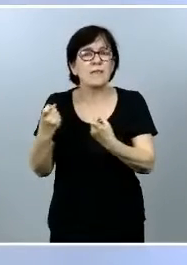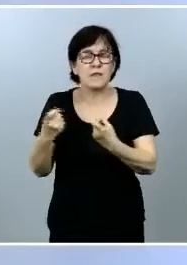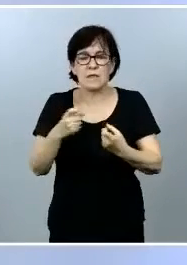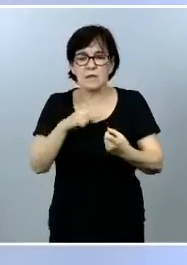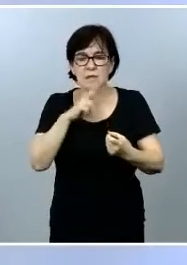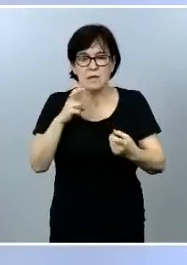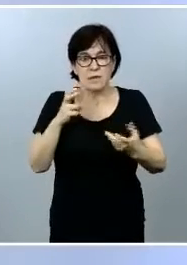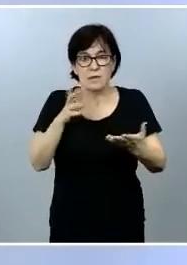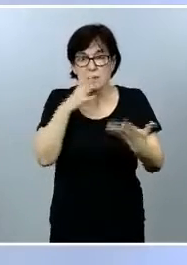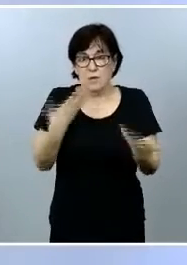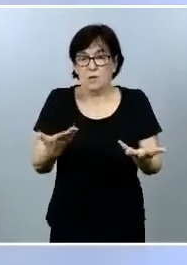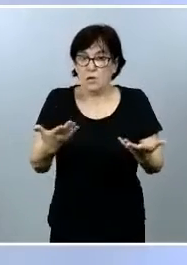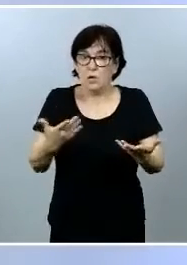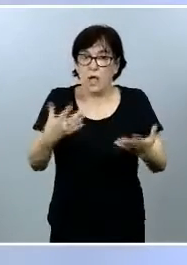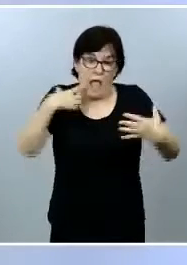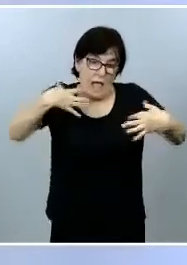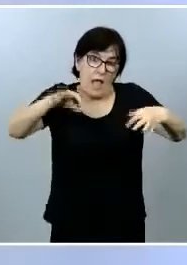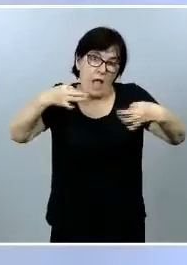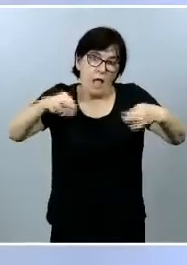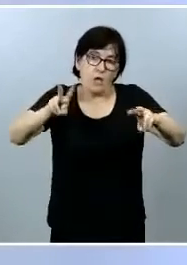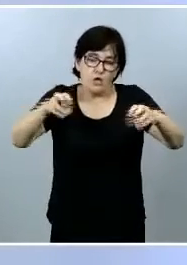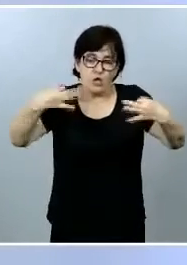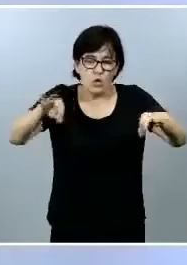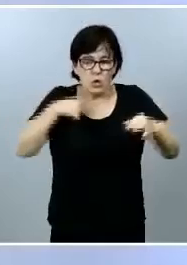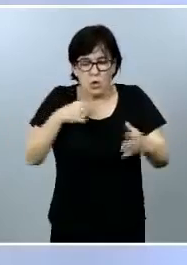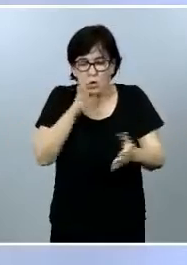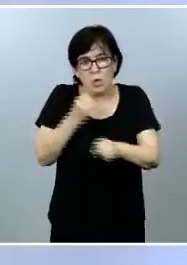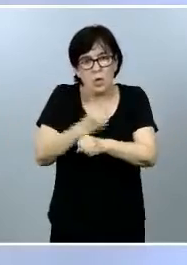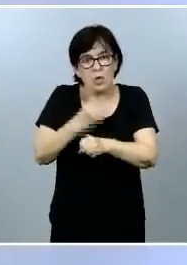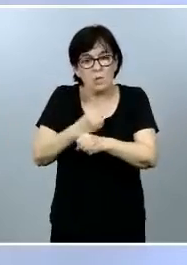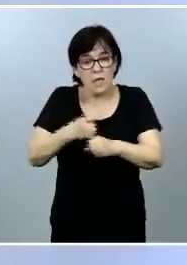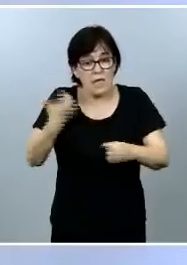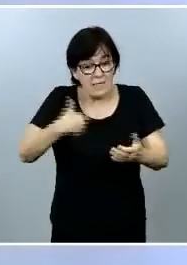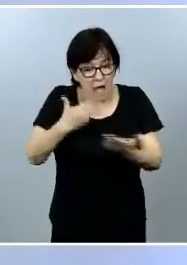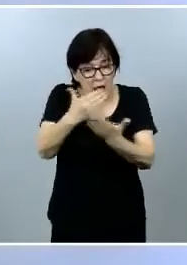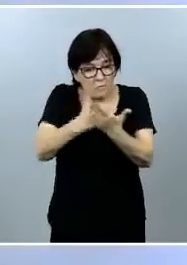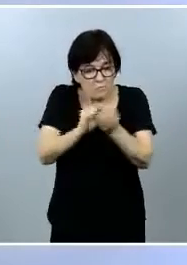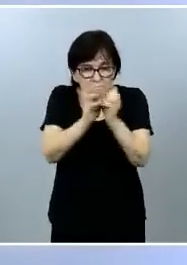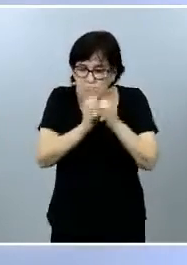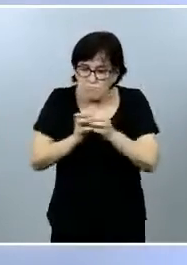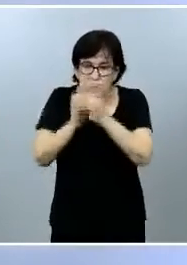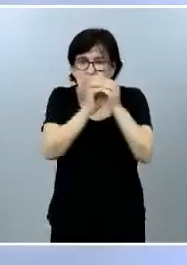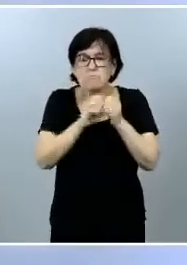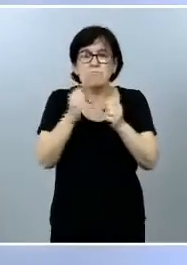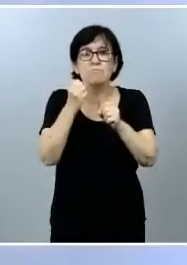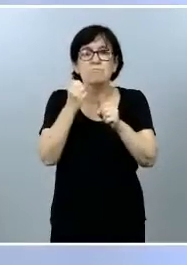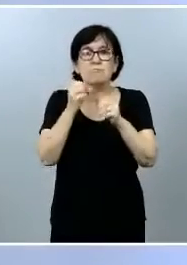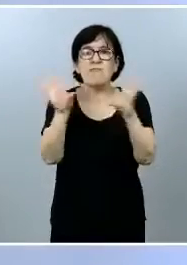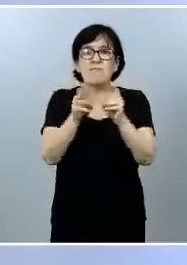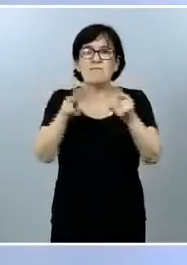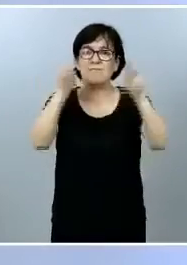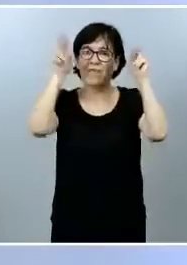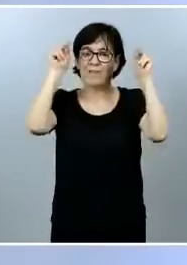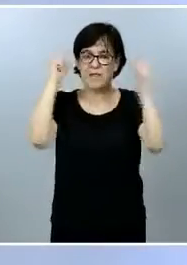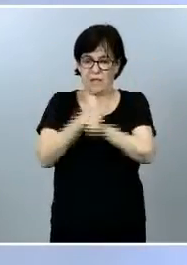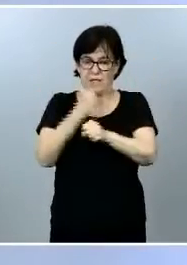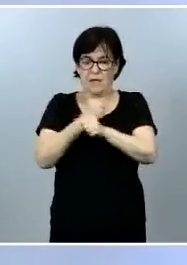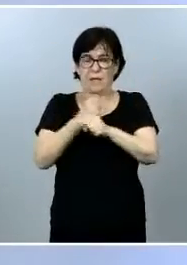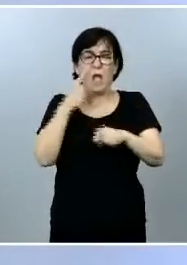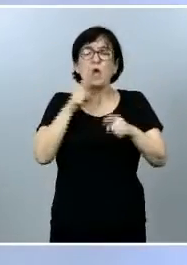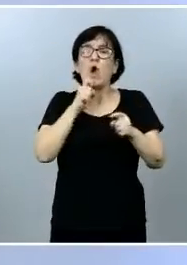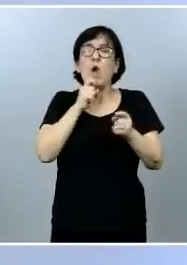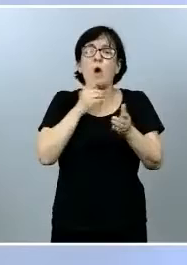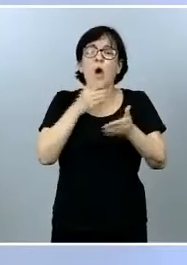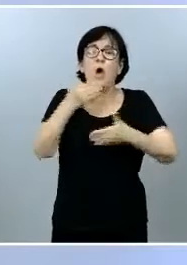y por tanto se está trabajando en ello y oportunamente cuando tengamos concluidos estos trabajos y tengamos decidido que curso de acción tomar